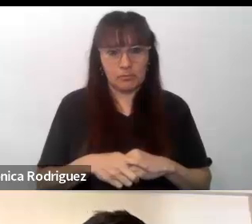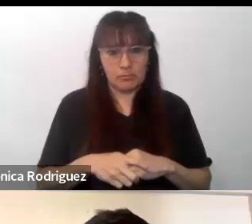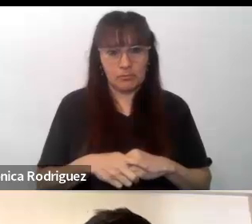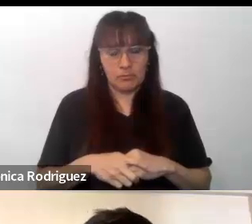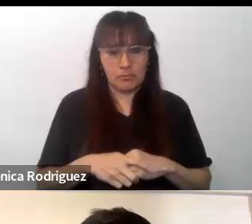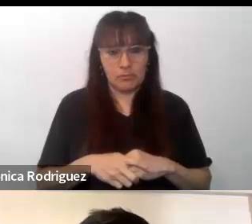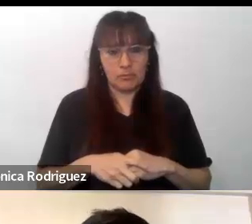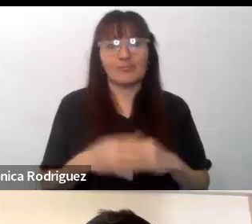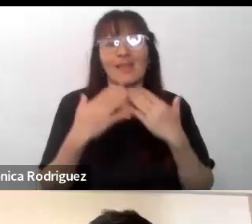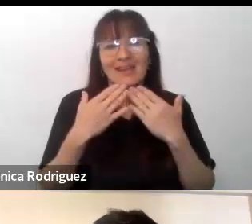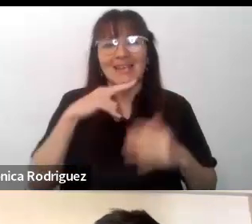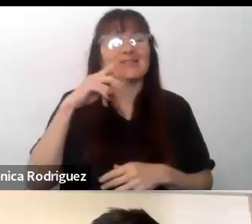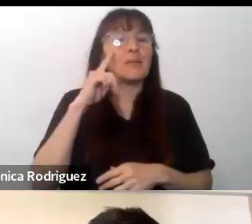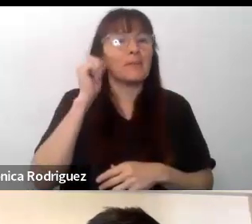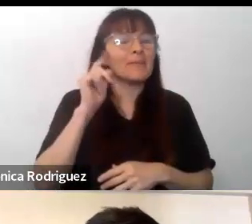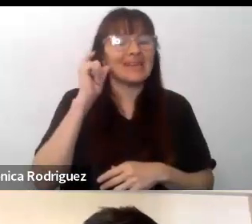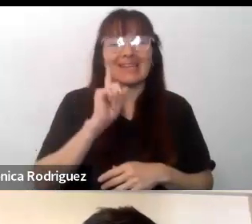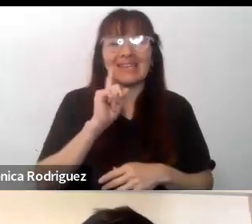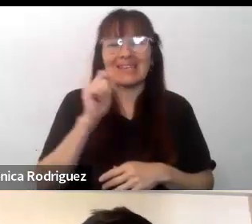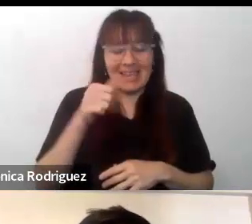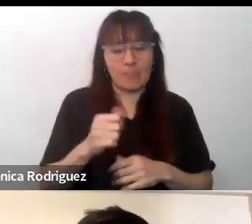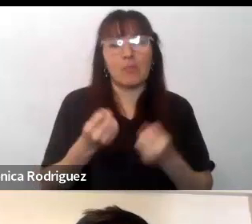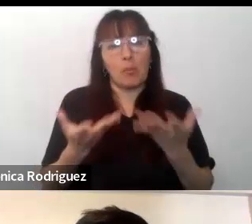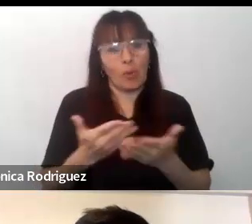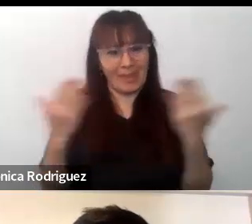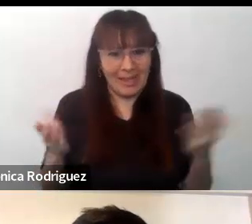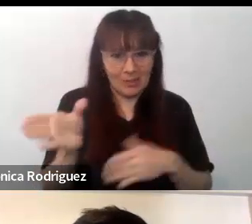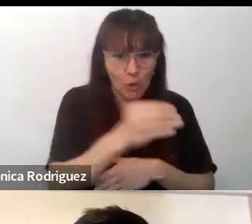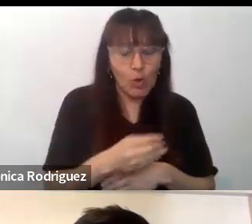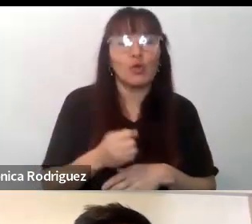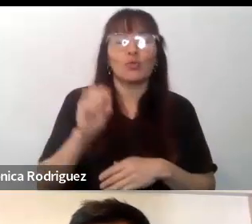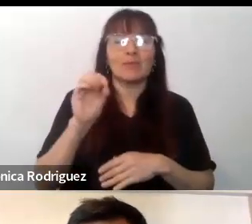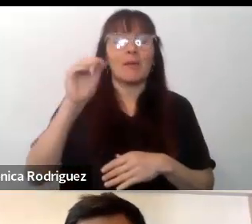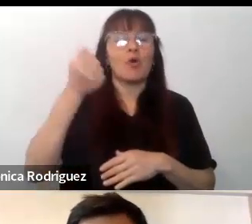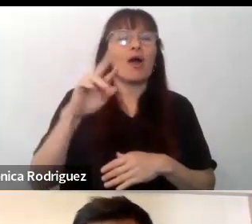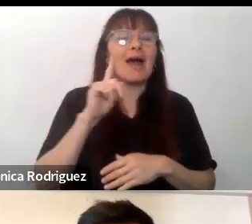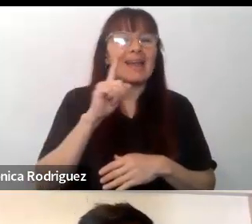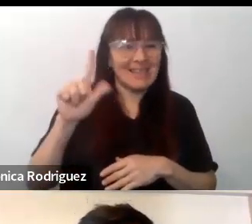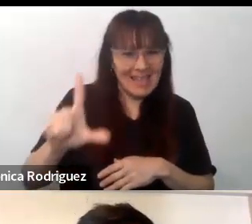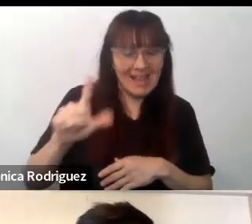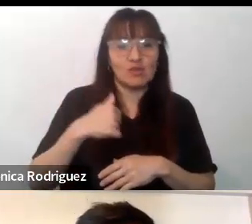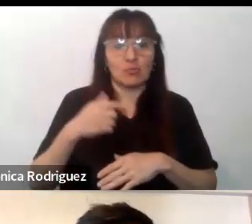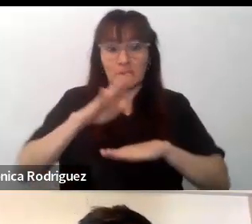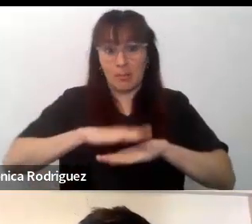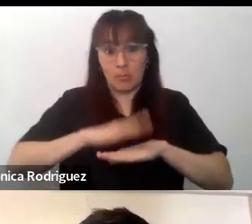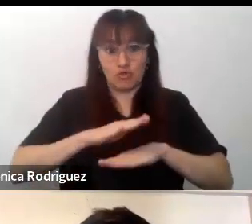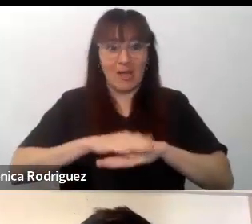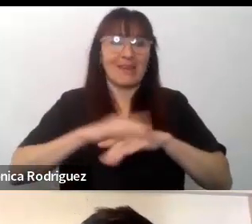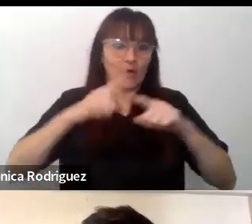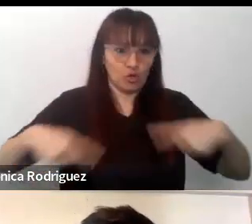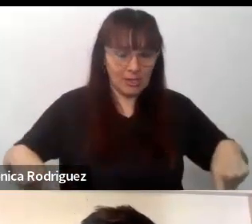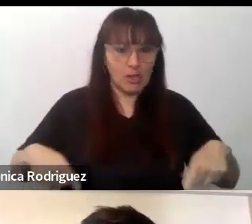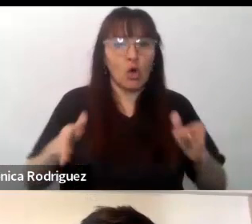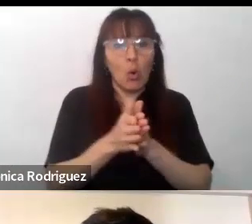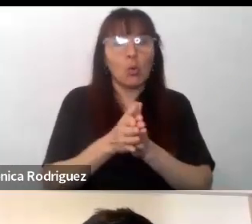Gracias Virginia, muy buenos días a todas, a todos. Mi nombre es Ariel Sisman, soy el responsable de contenido junto a